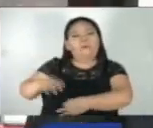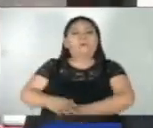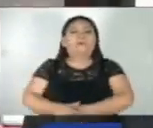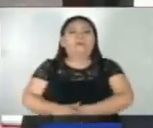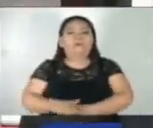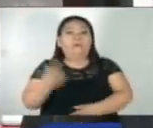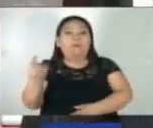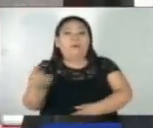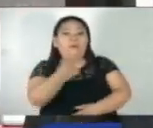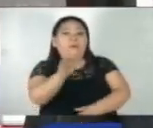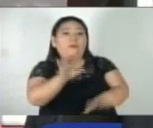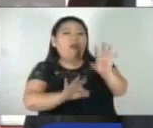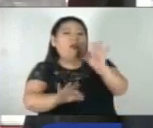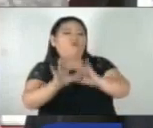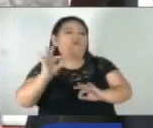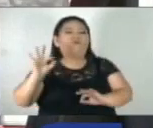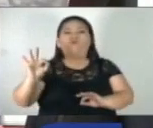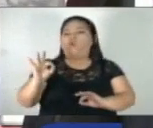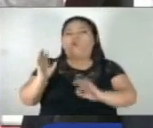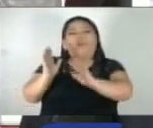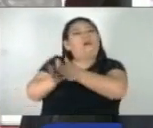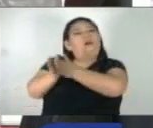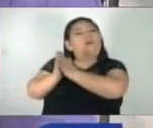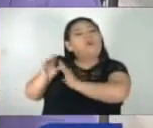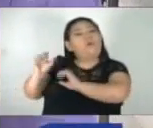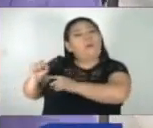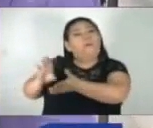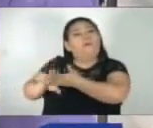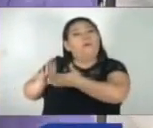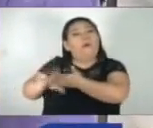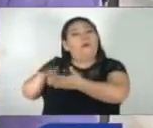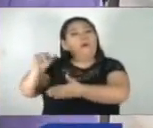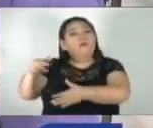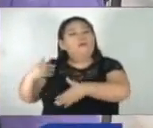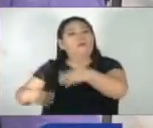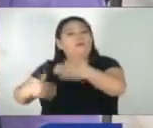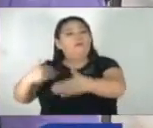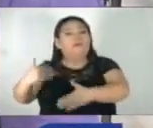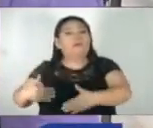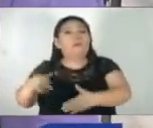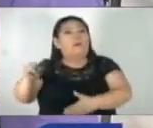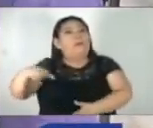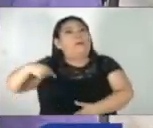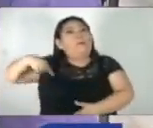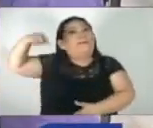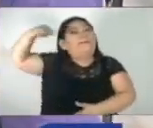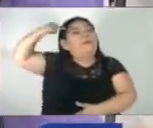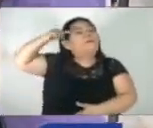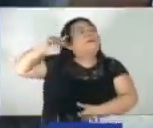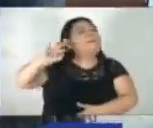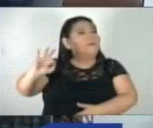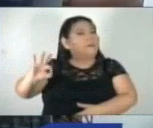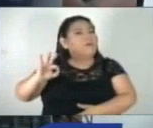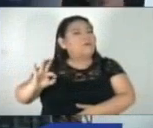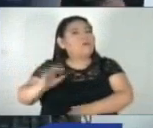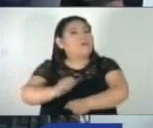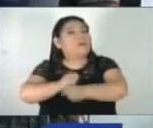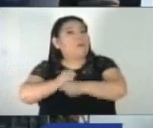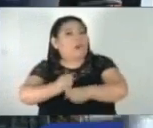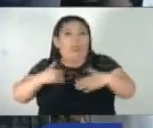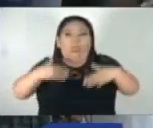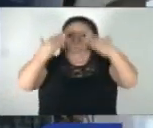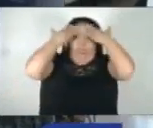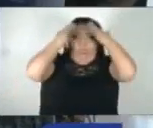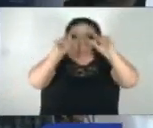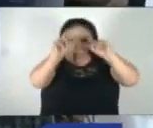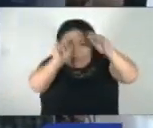Algunos salvadoreños prefieren solicitar apoyo para realizar este proceso. Consideran que es más seguro porque no siempre saben